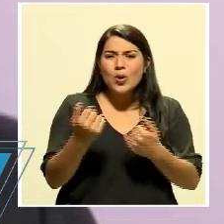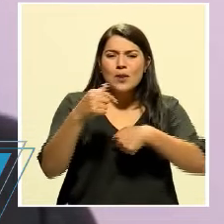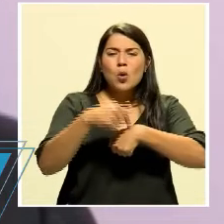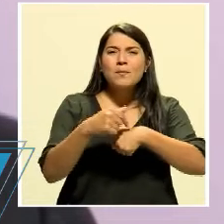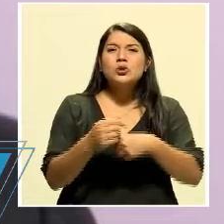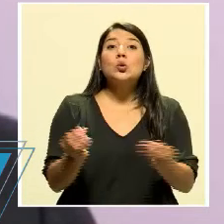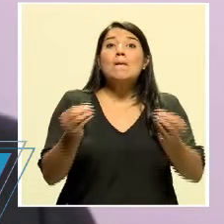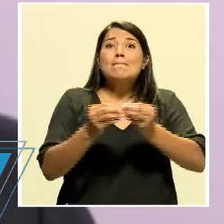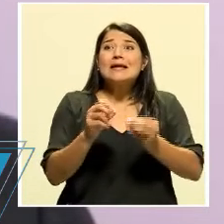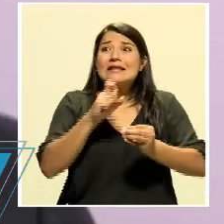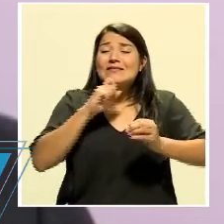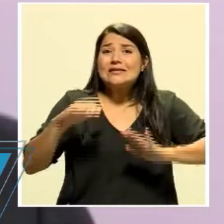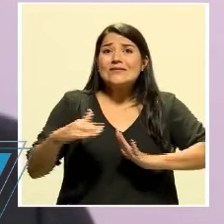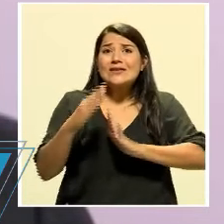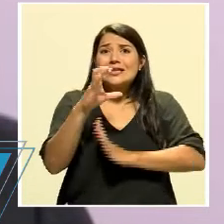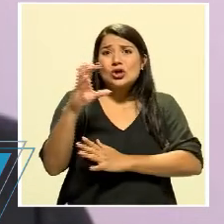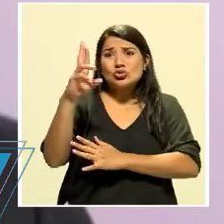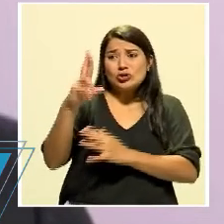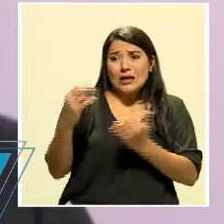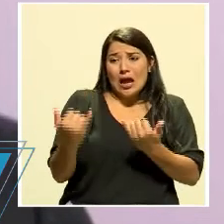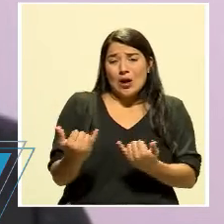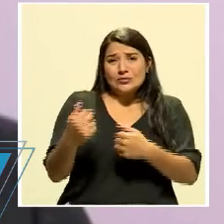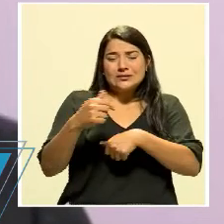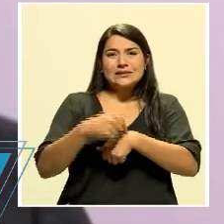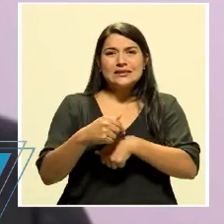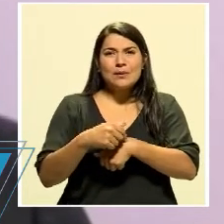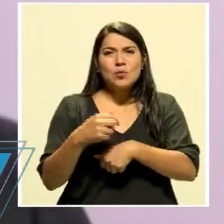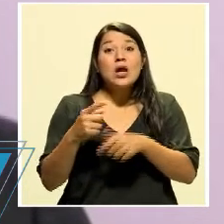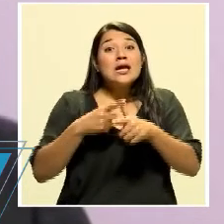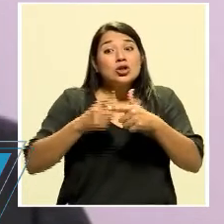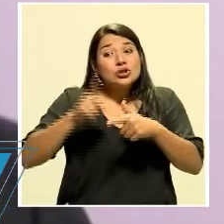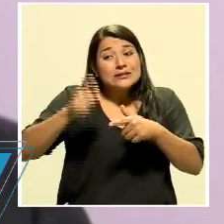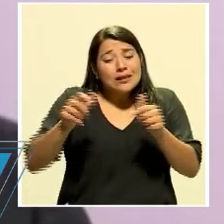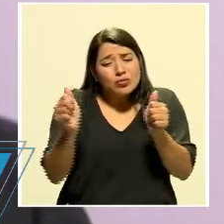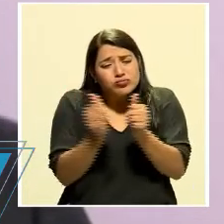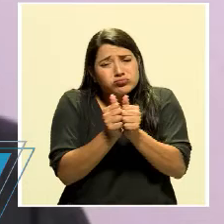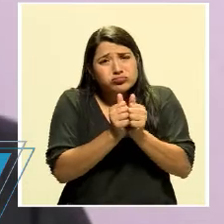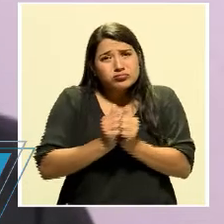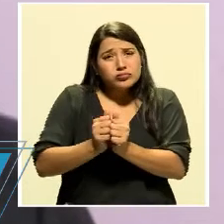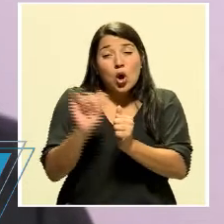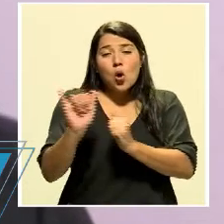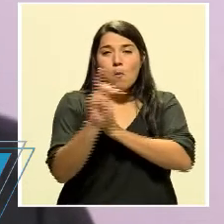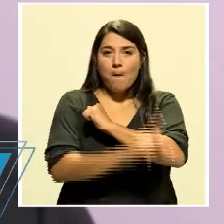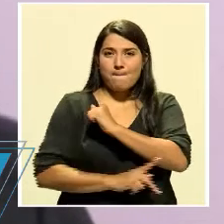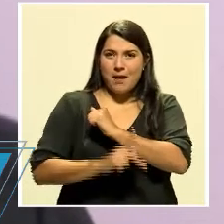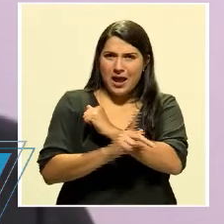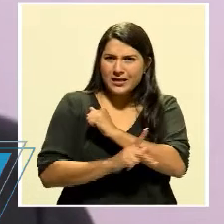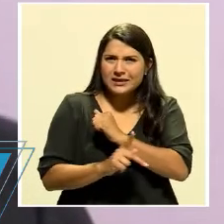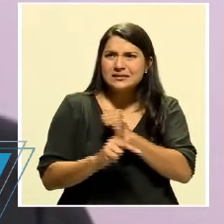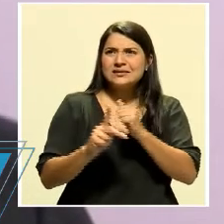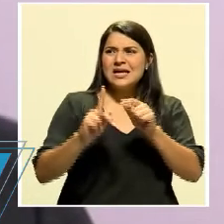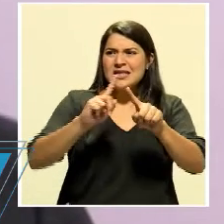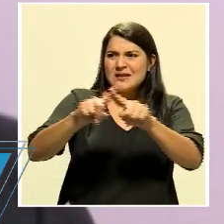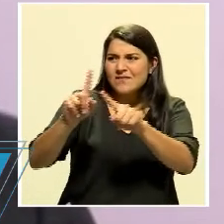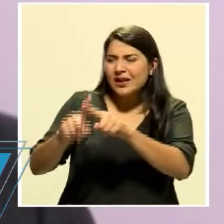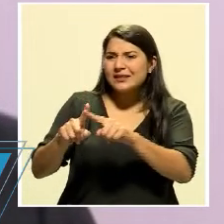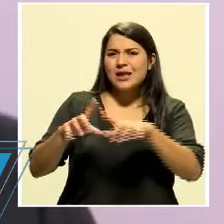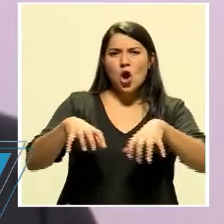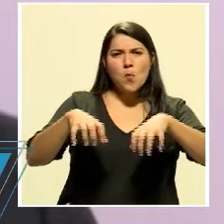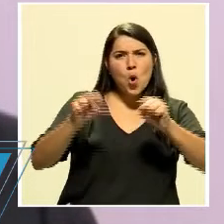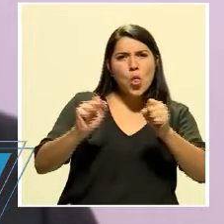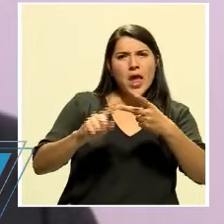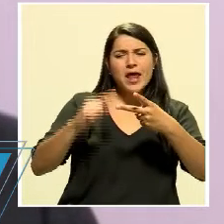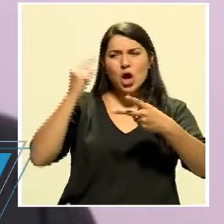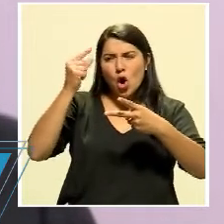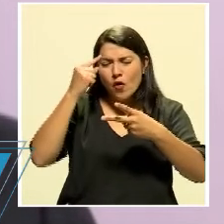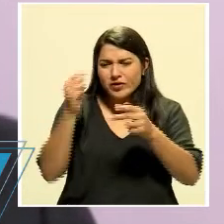difícil que hemos atravesado en tiempos modernos y donde tenemos que unirnos como país, que tenemos que unirnos entre gobiernos, entre poderes, entre